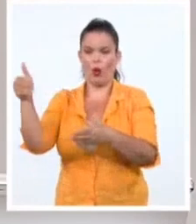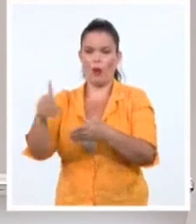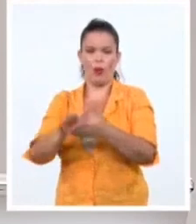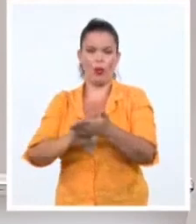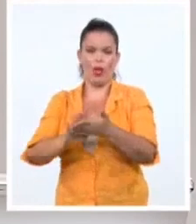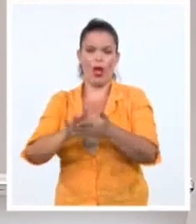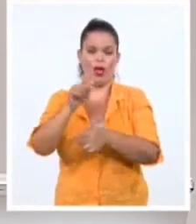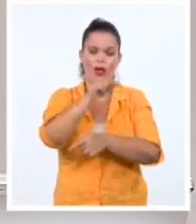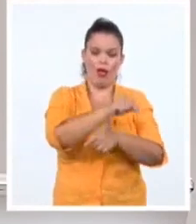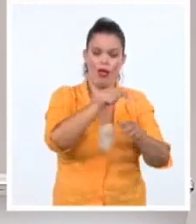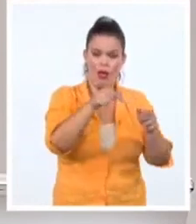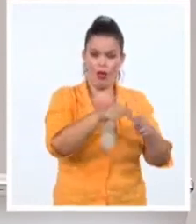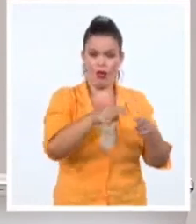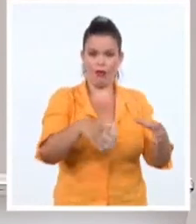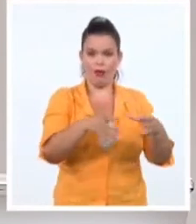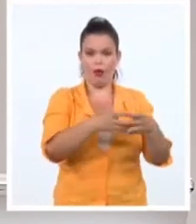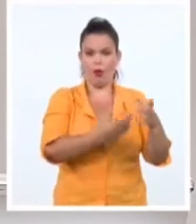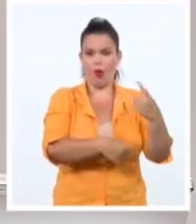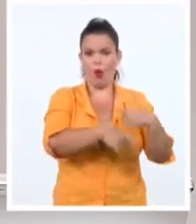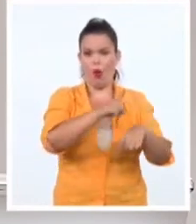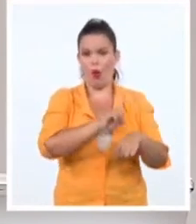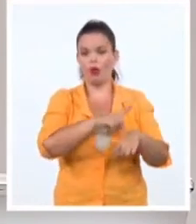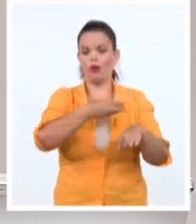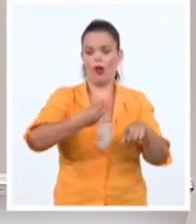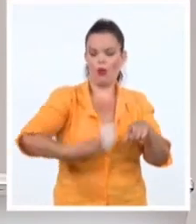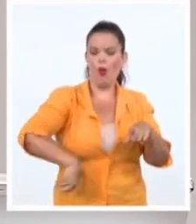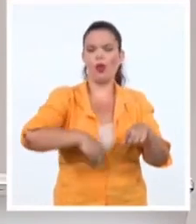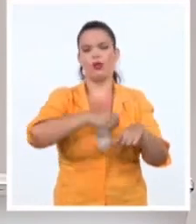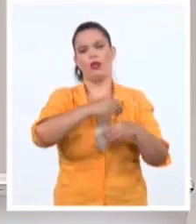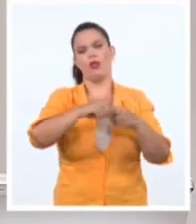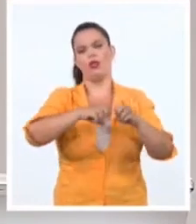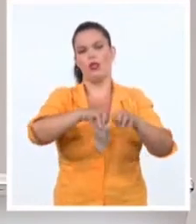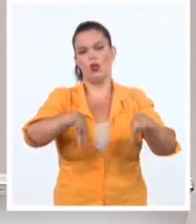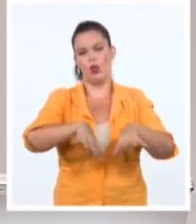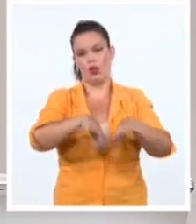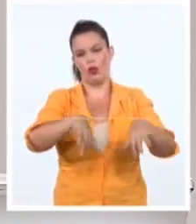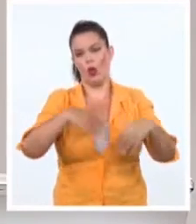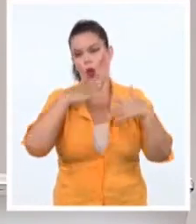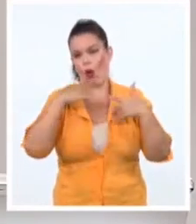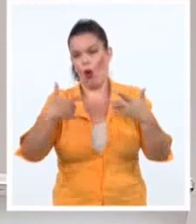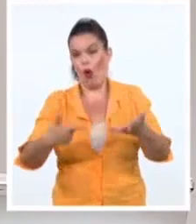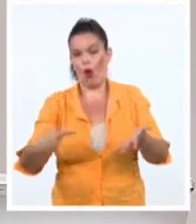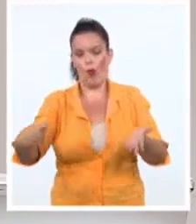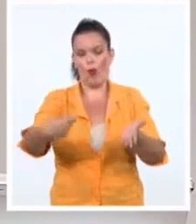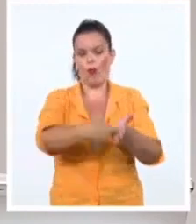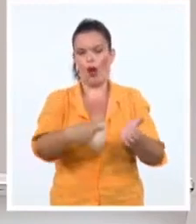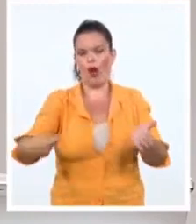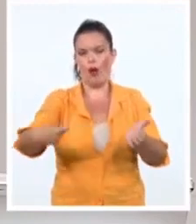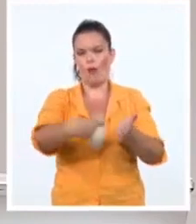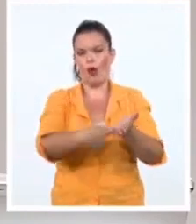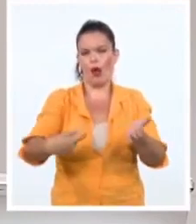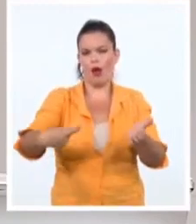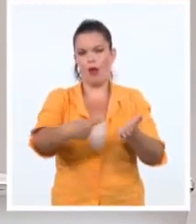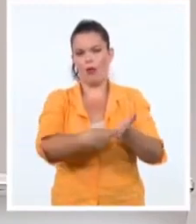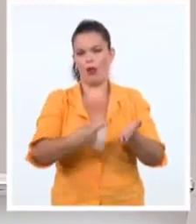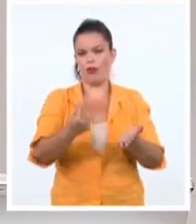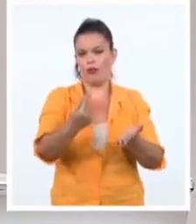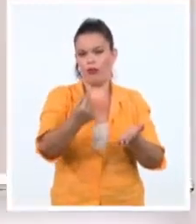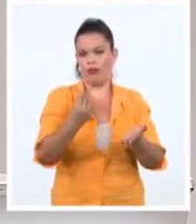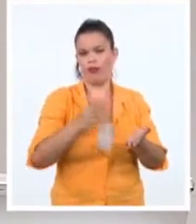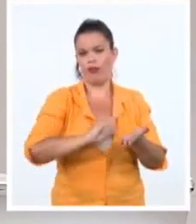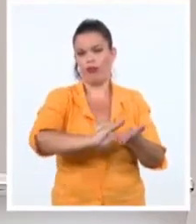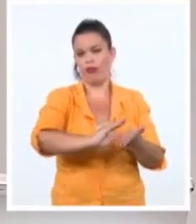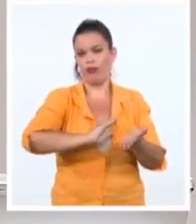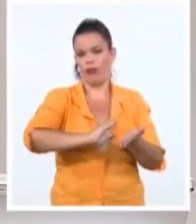posiciones en su contra, explotar estos elementos a través de la subversión y cuando ésta no conduzca a los